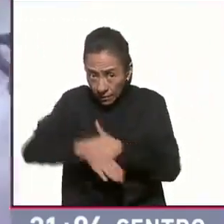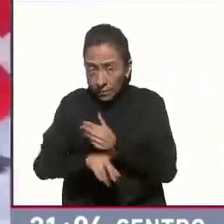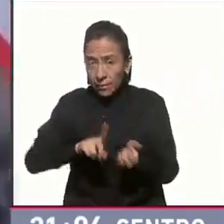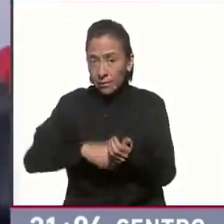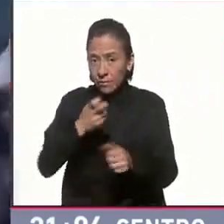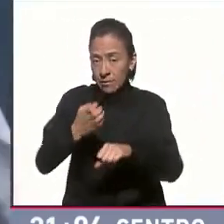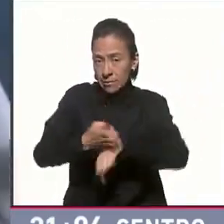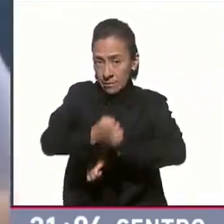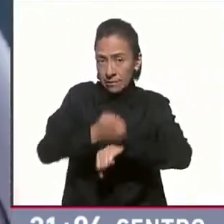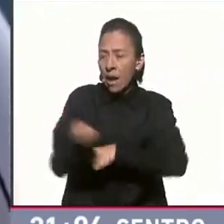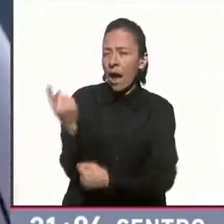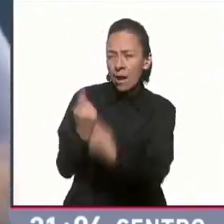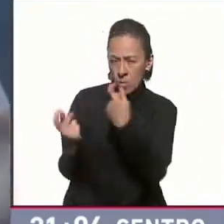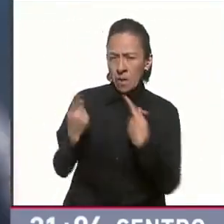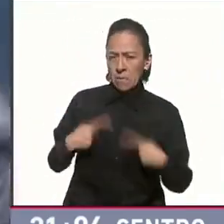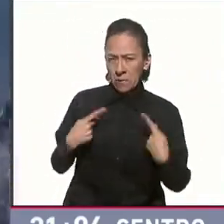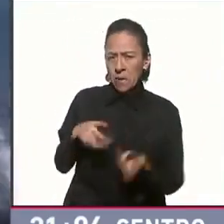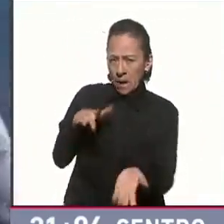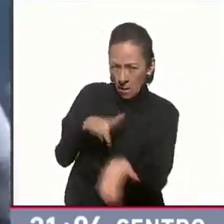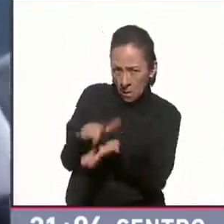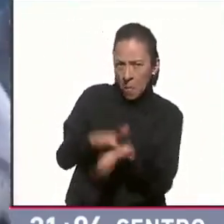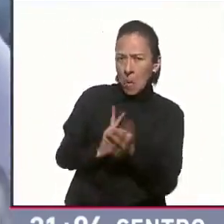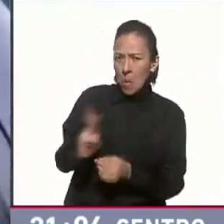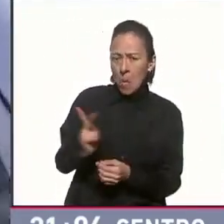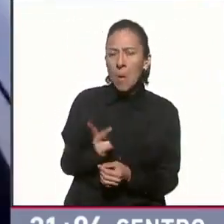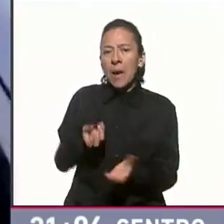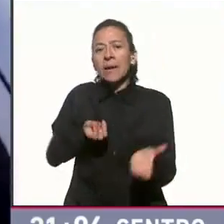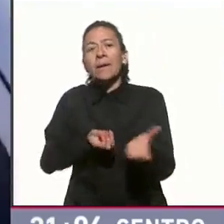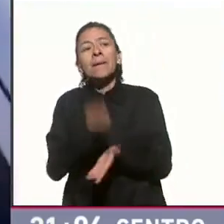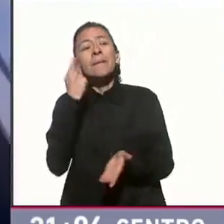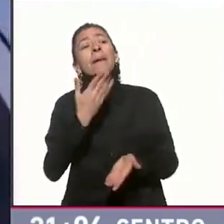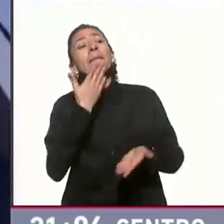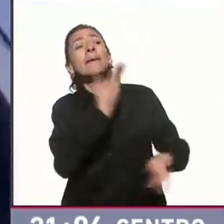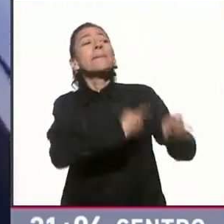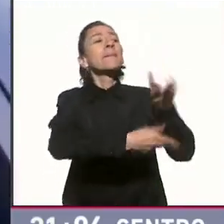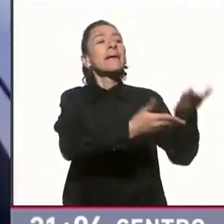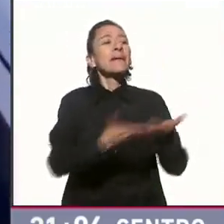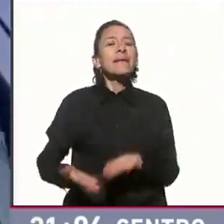simpatizantes salieron a recibirlo para darle la bienvenida al Estado.